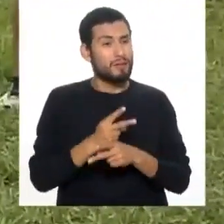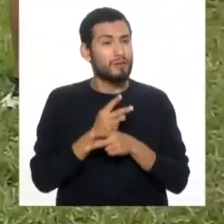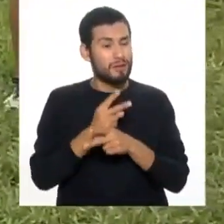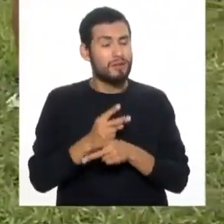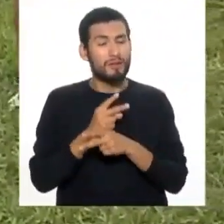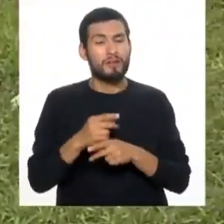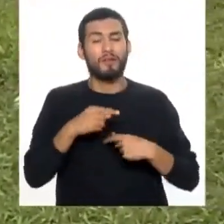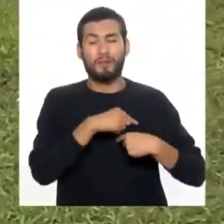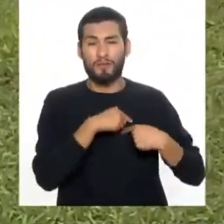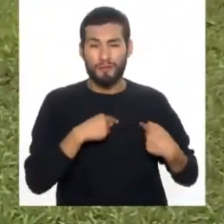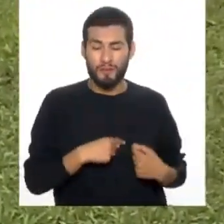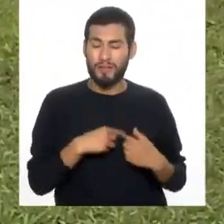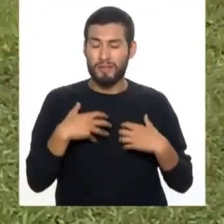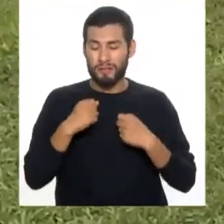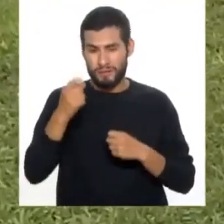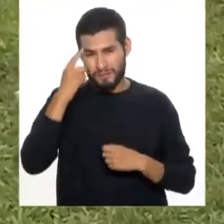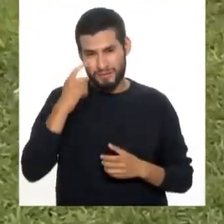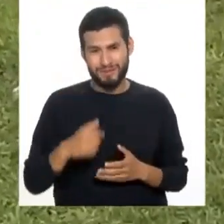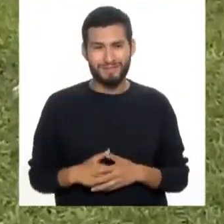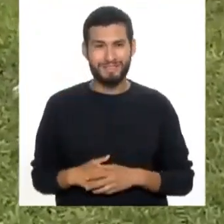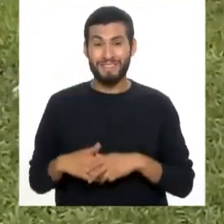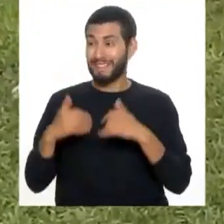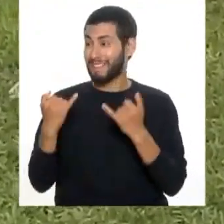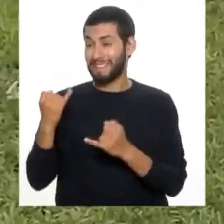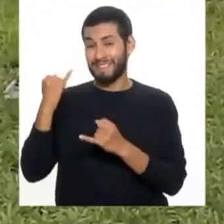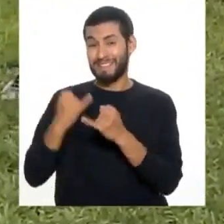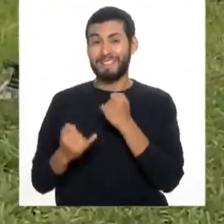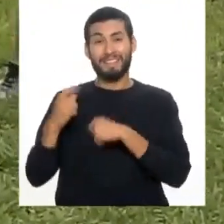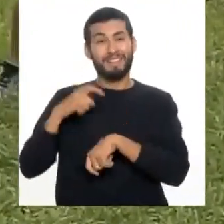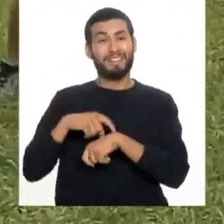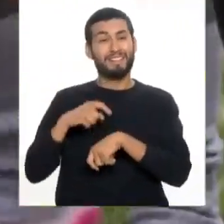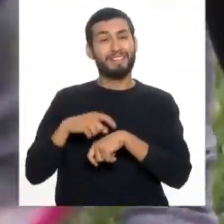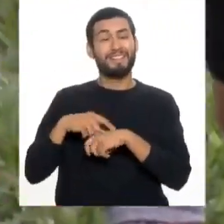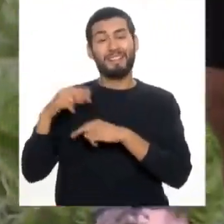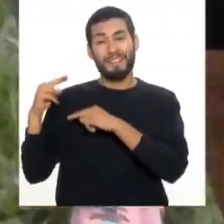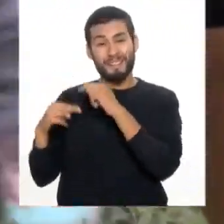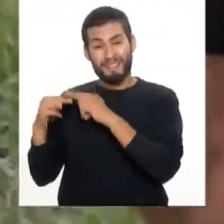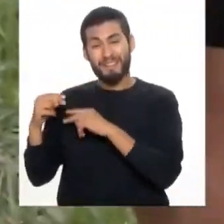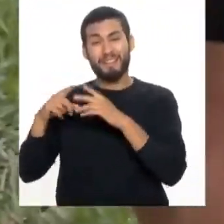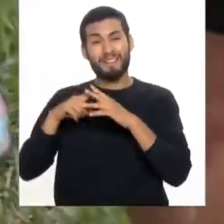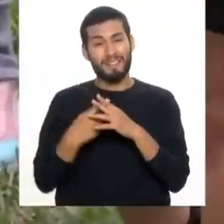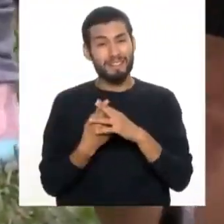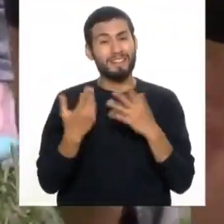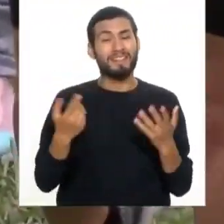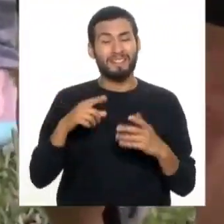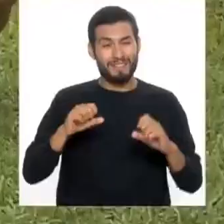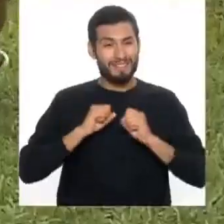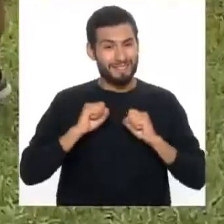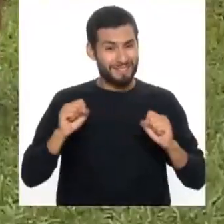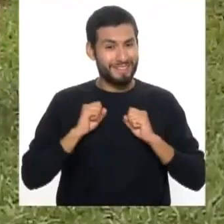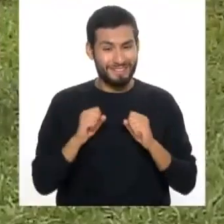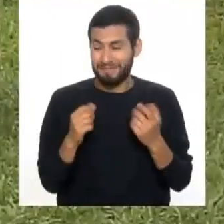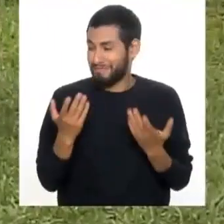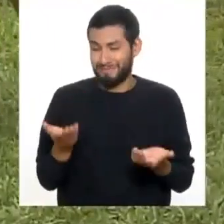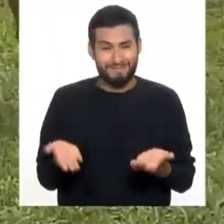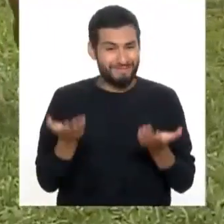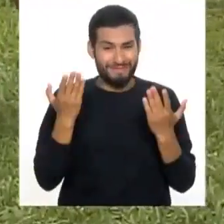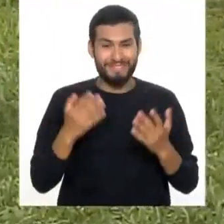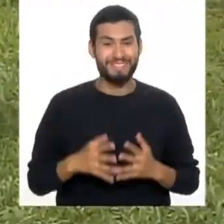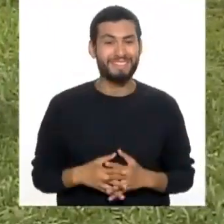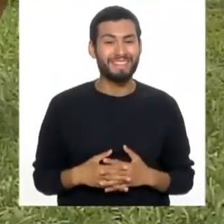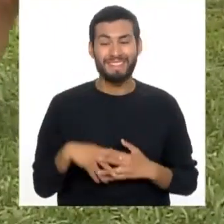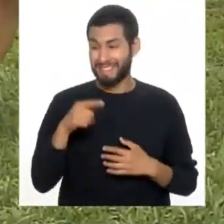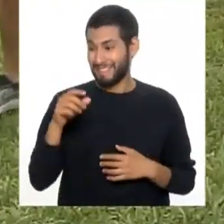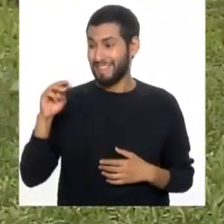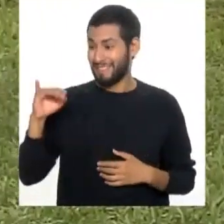del corazón y la salud mental. Eso, y terminamos el momento de nutrición y comenzamos el momento de los ejercicios. Dale. Mili